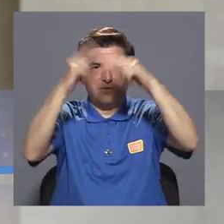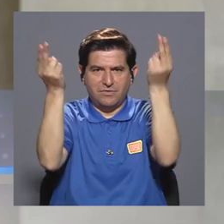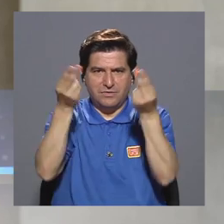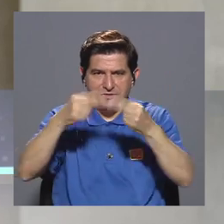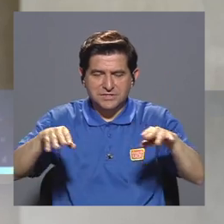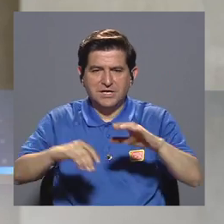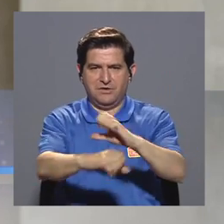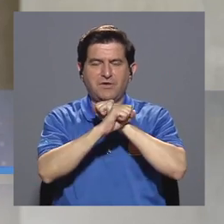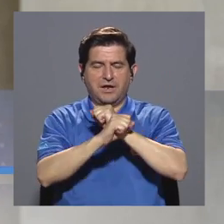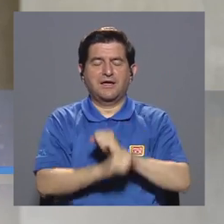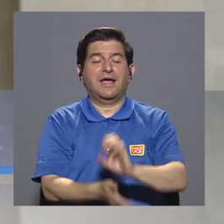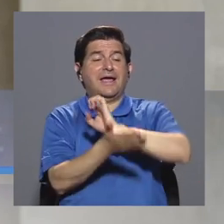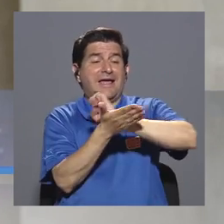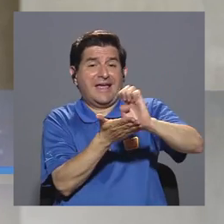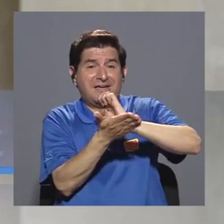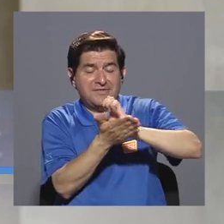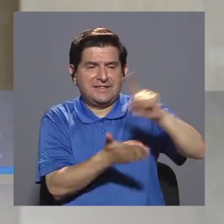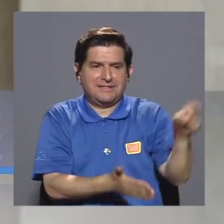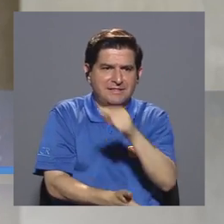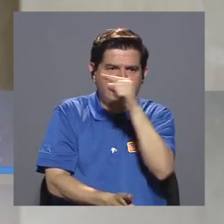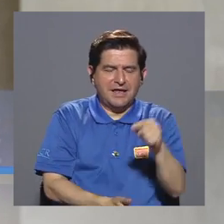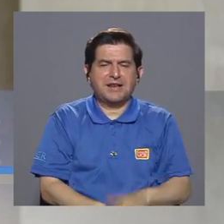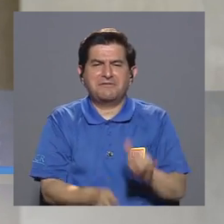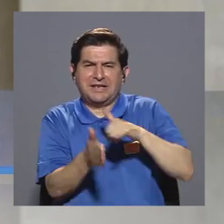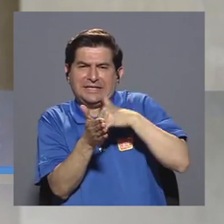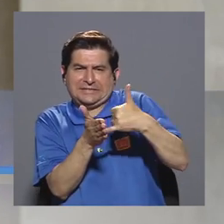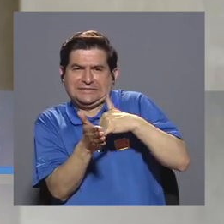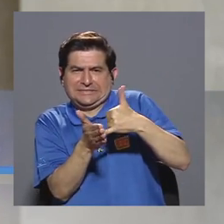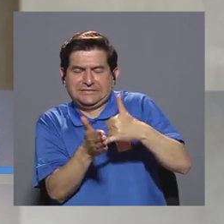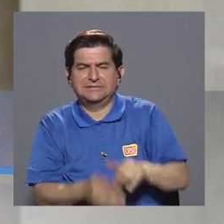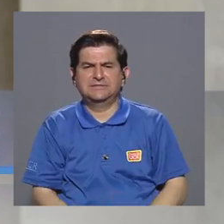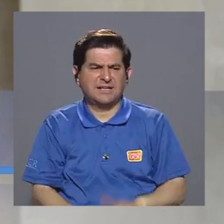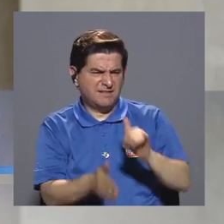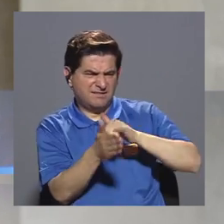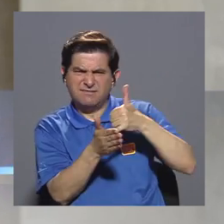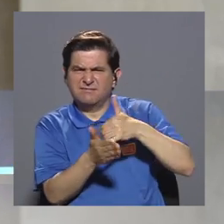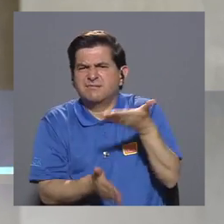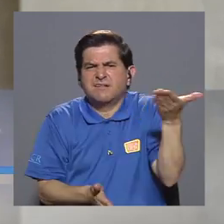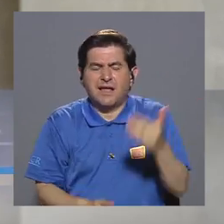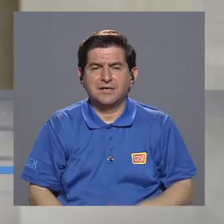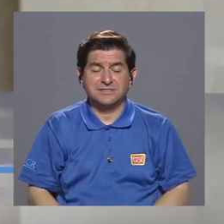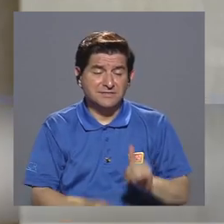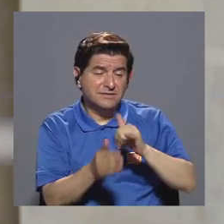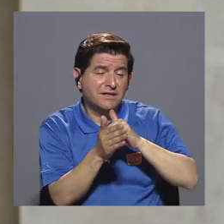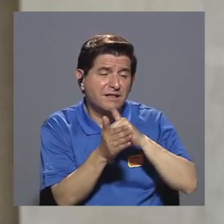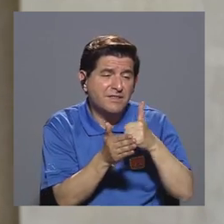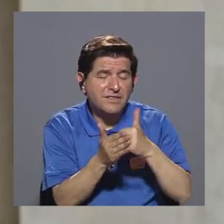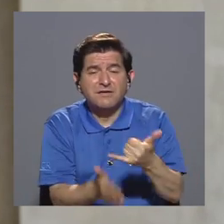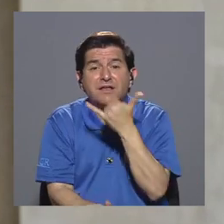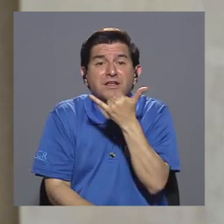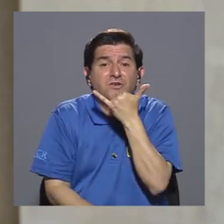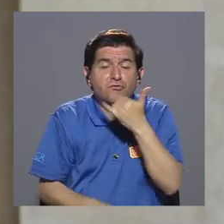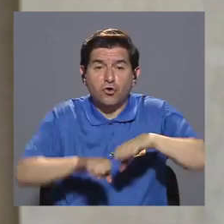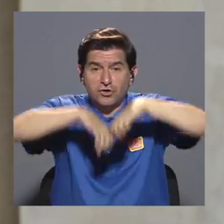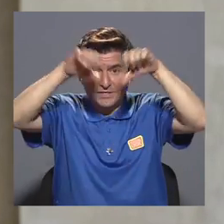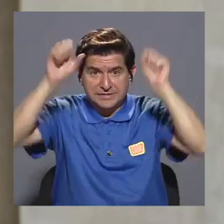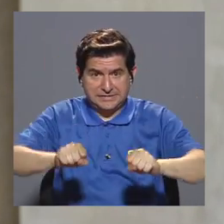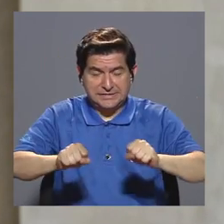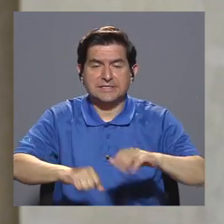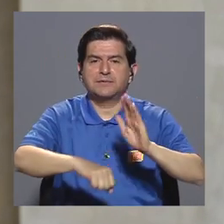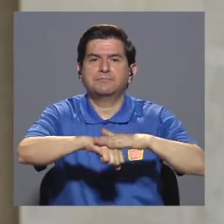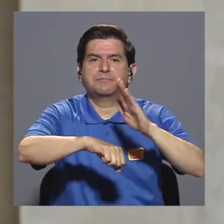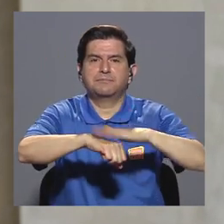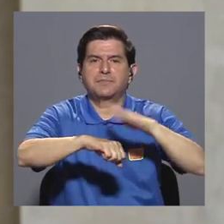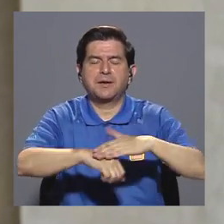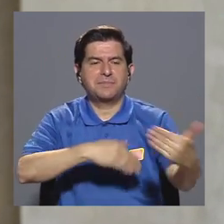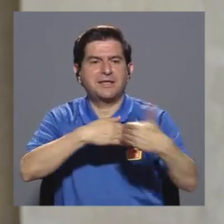consiste en prevenir y eliminar vulnerabilidades. Una vulnerabilidad es una debilidad o un fallo en un sistema